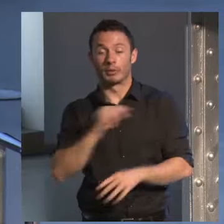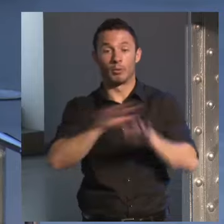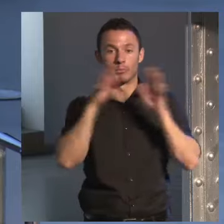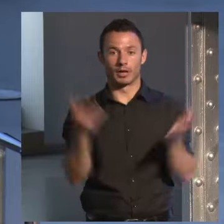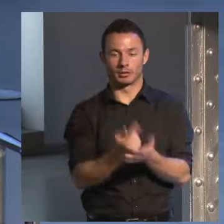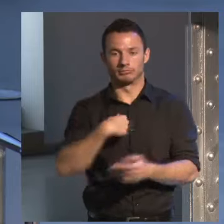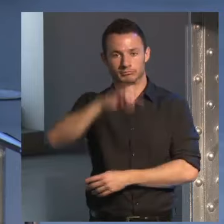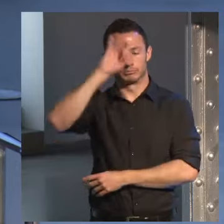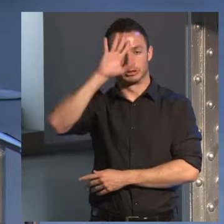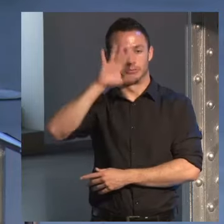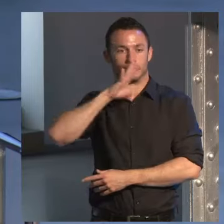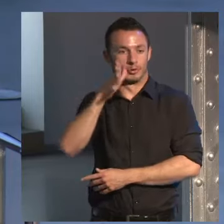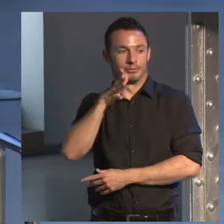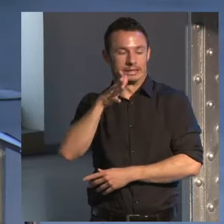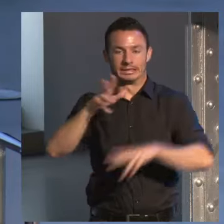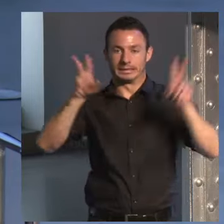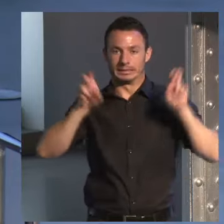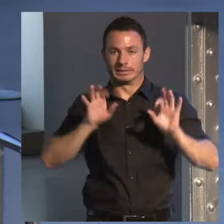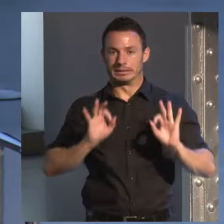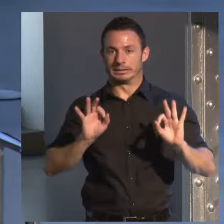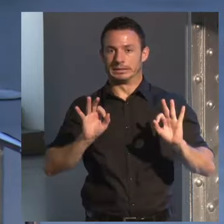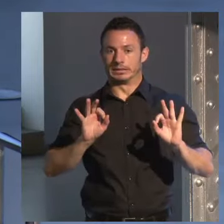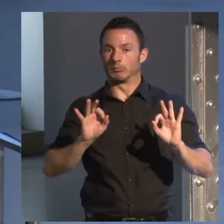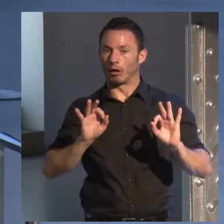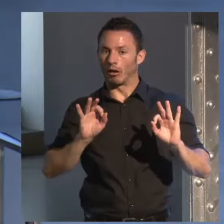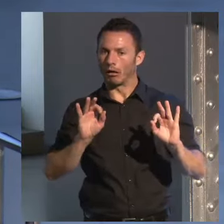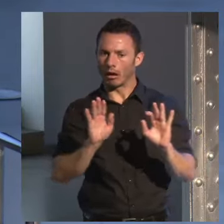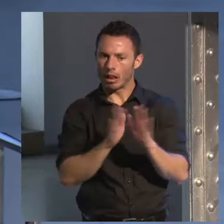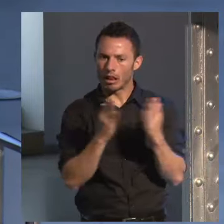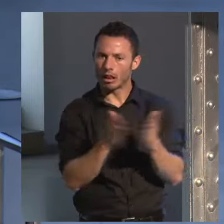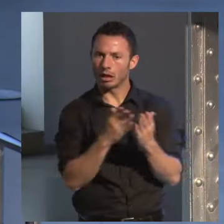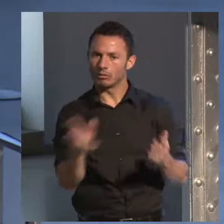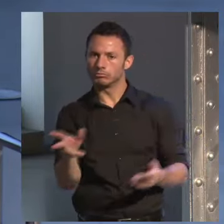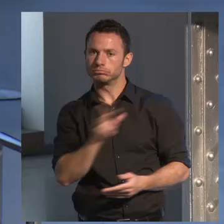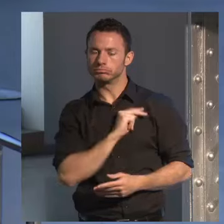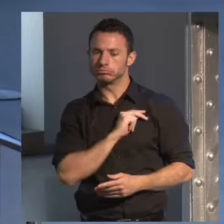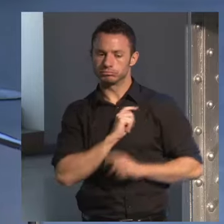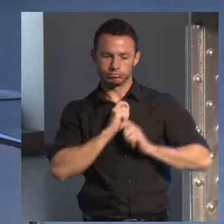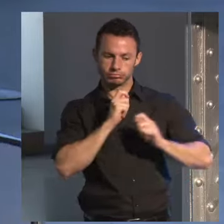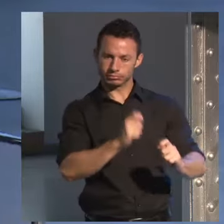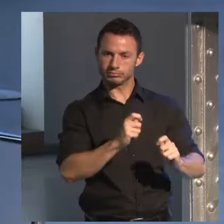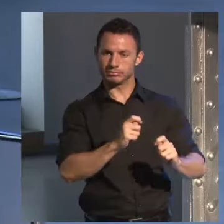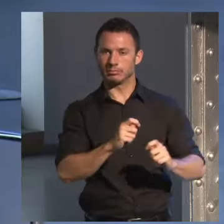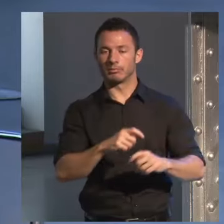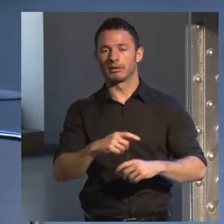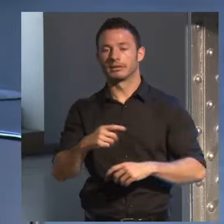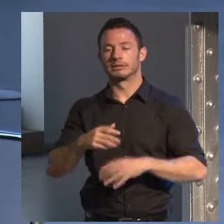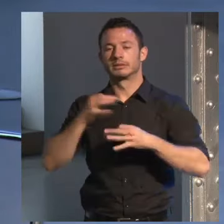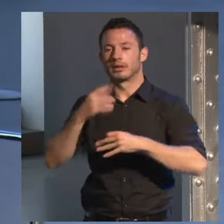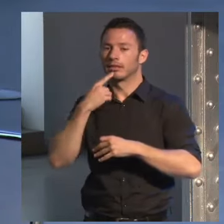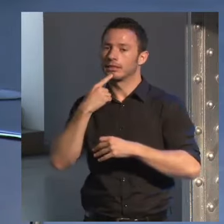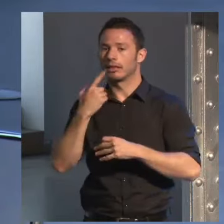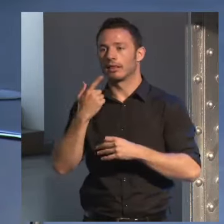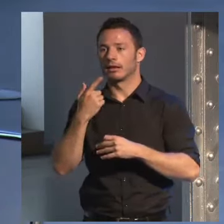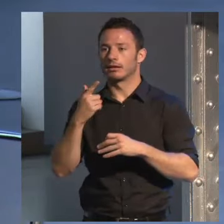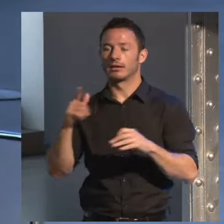en primer lugar que con un tema así premiaran el libro porque siempre me habían dicho el planeta tiene que ser un libro que se lo regales